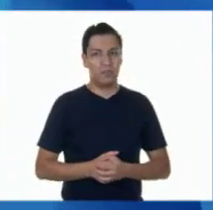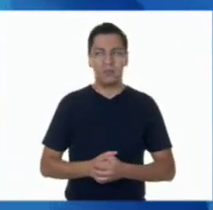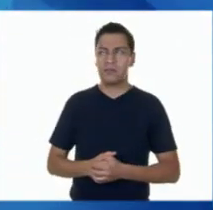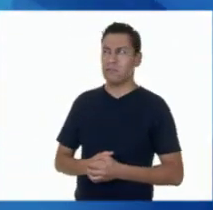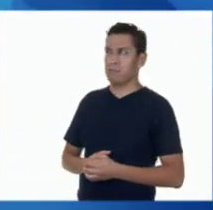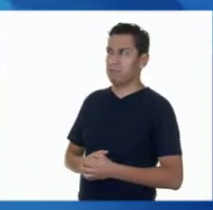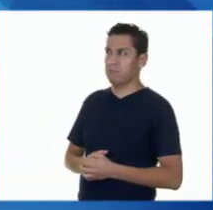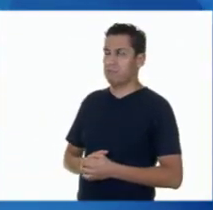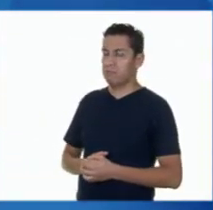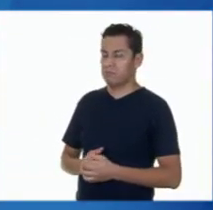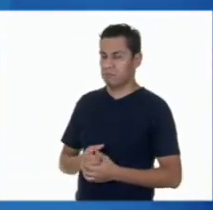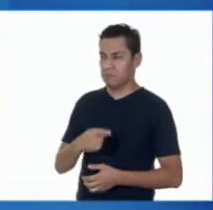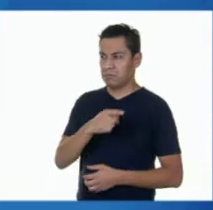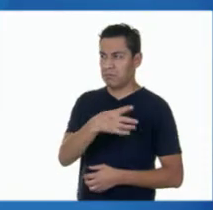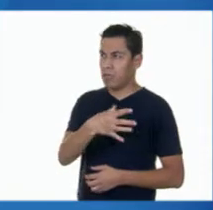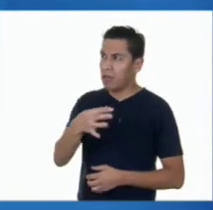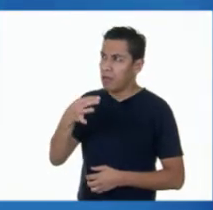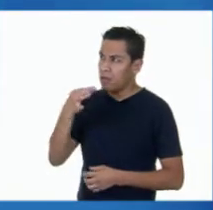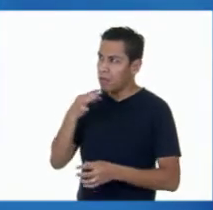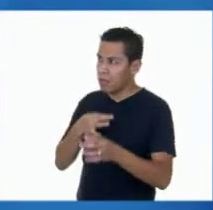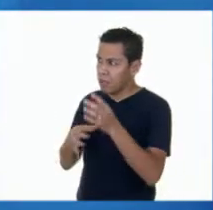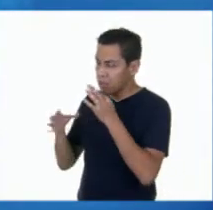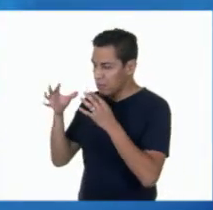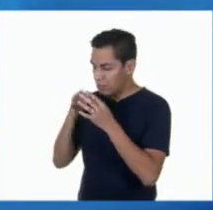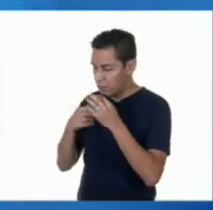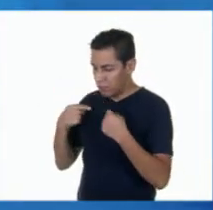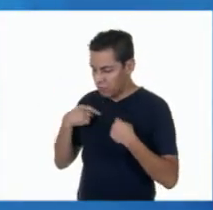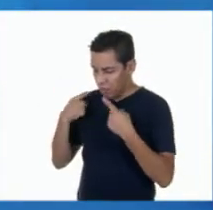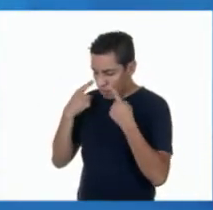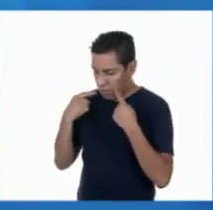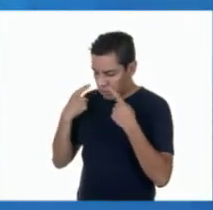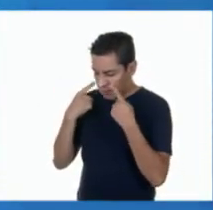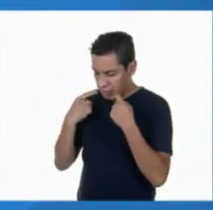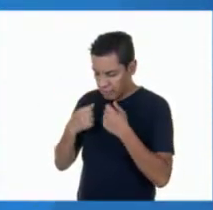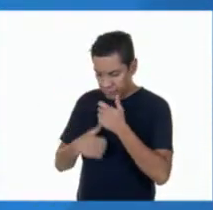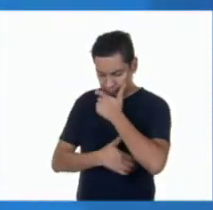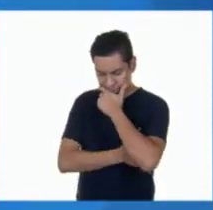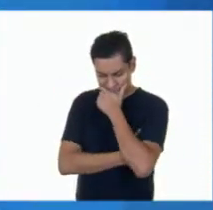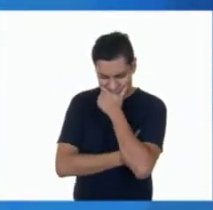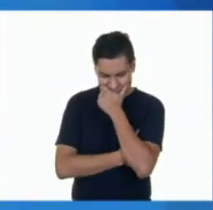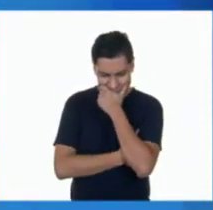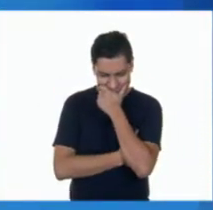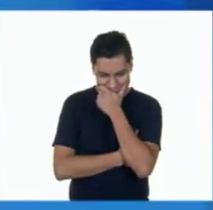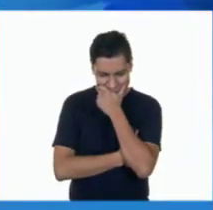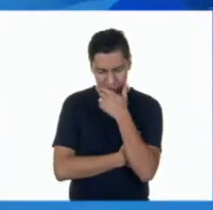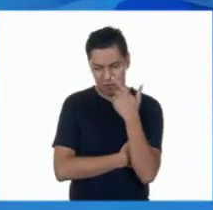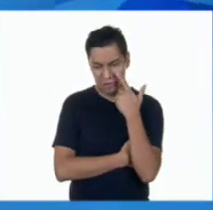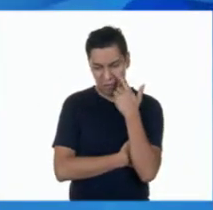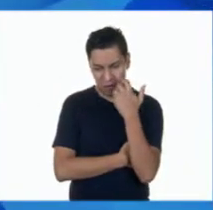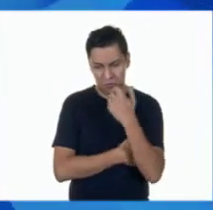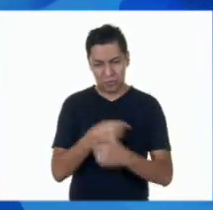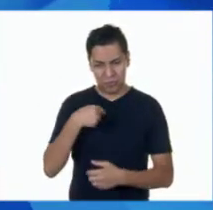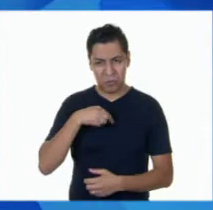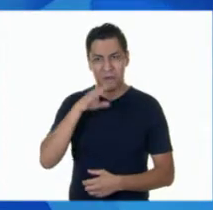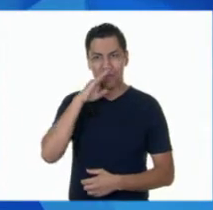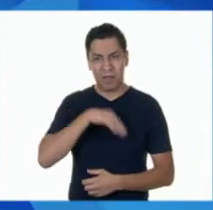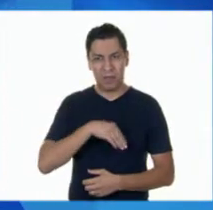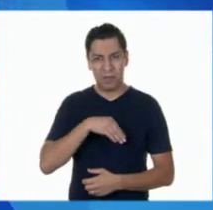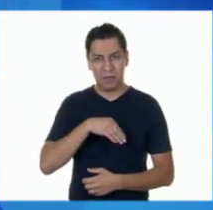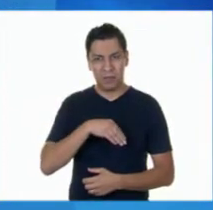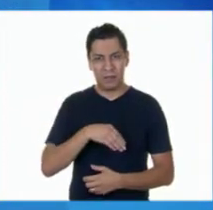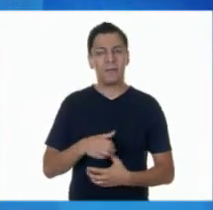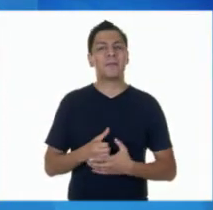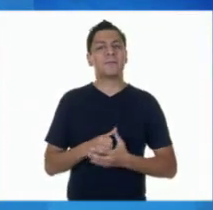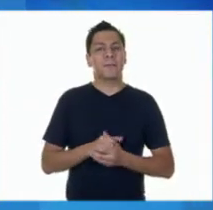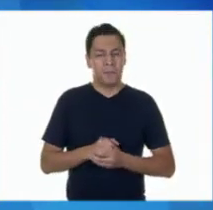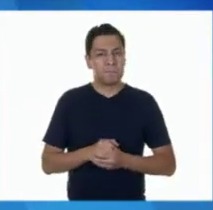algo andaba mal. entonces, lo que hizo fue idear una idea muy inteligente. Bueno, al principio